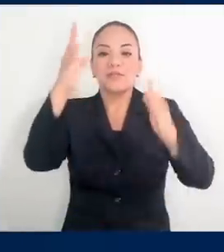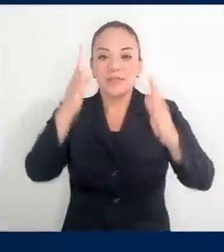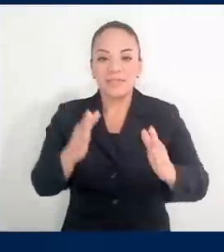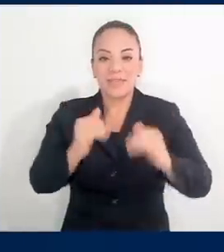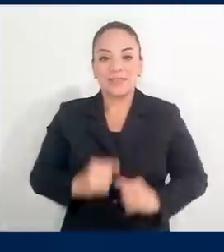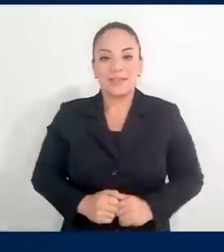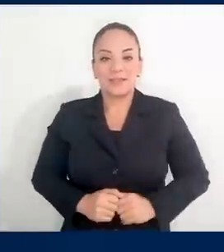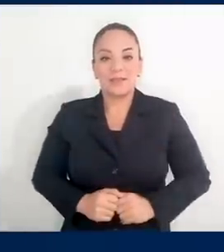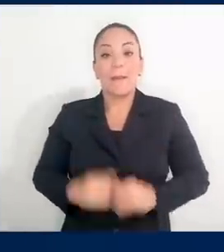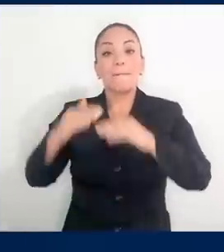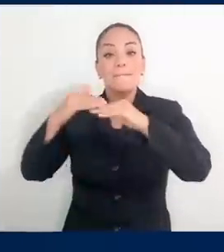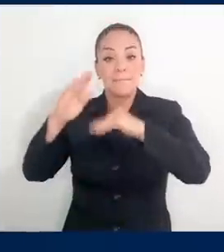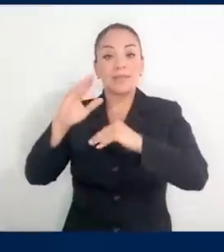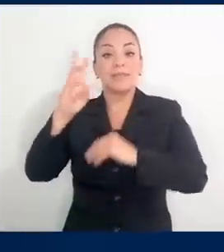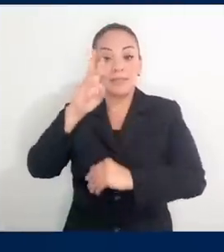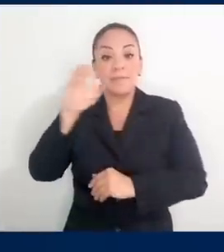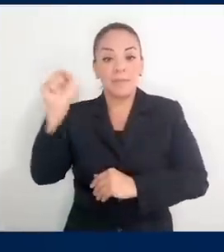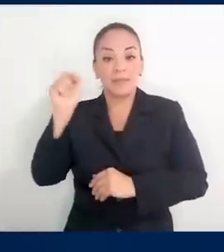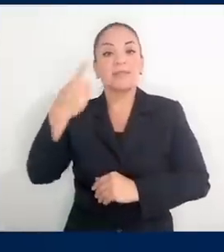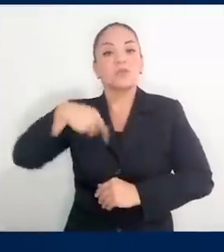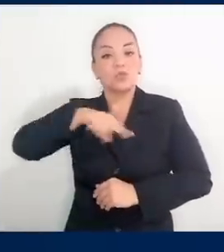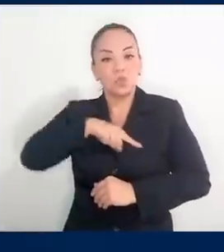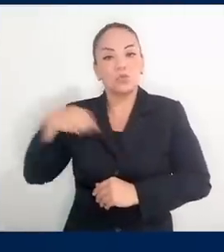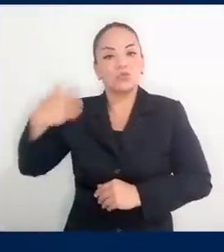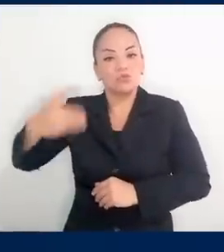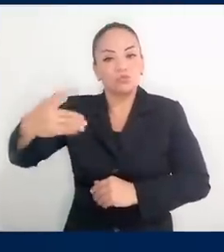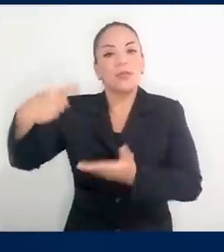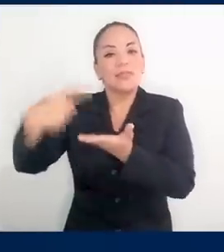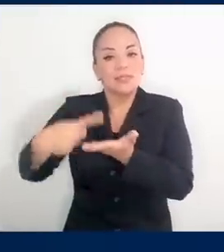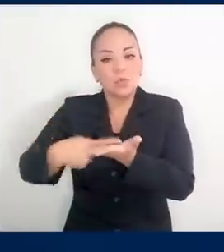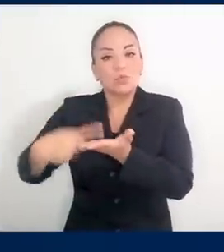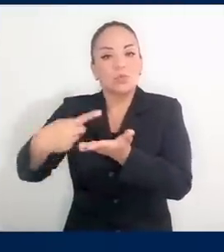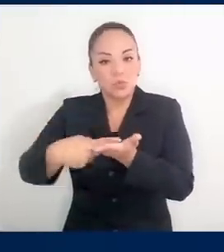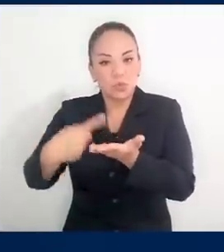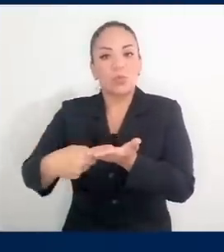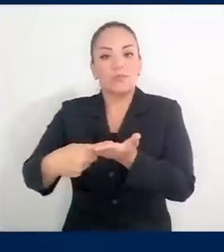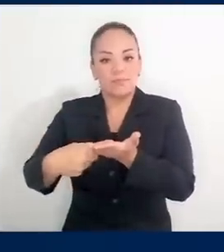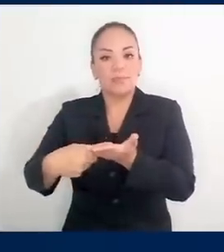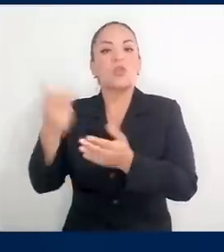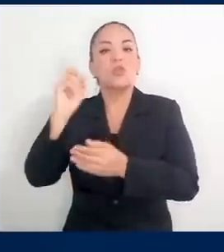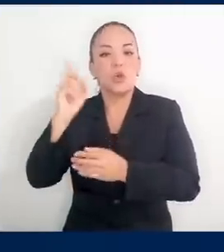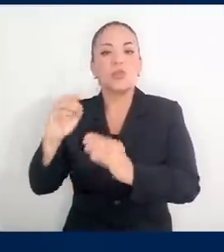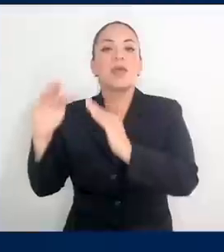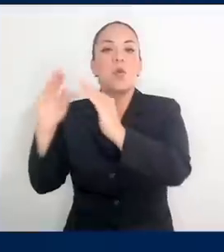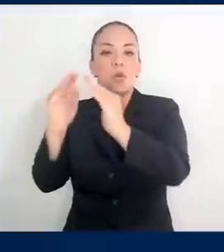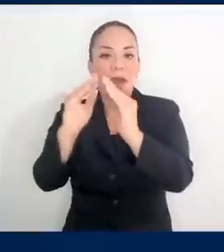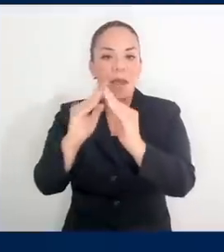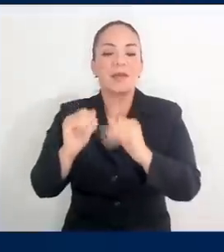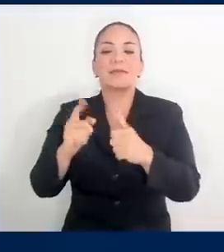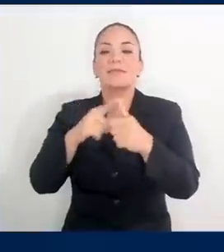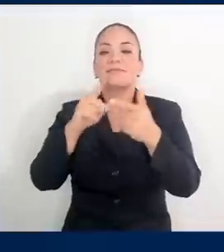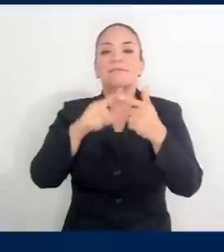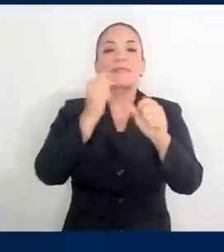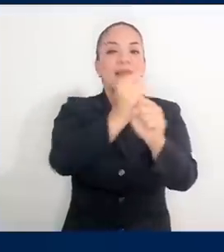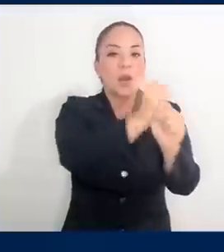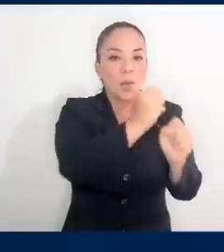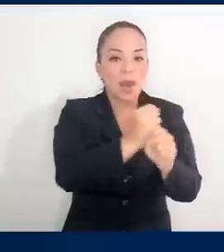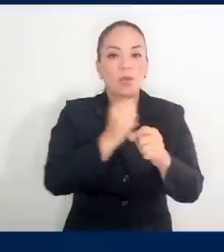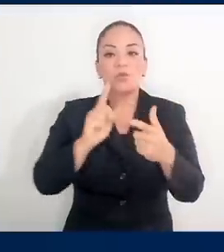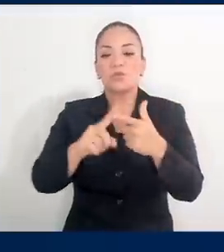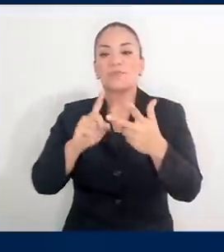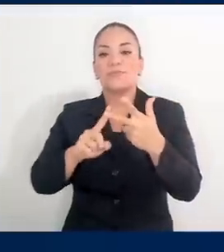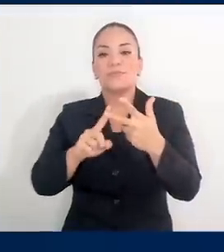Costarvicenses, desde hace más de seis meses hemos venido teniendo una discusión nacional en los hogares, en los trabajos,